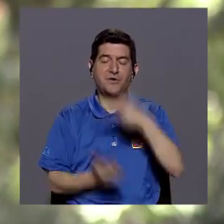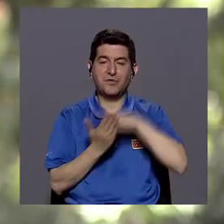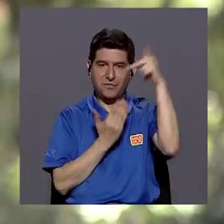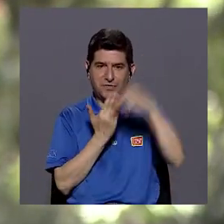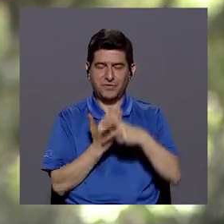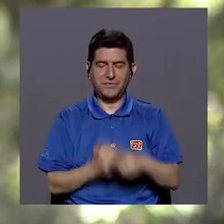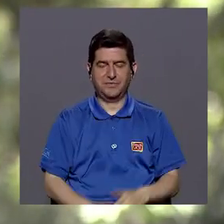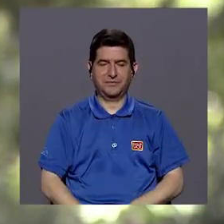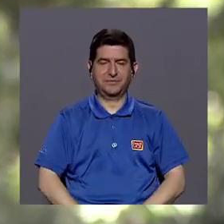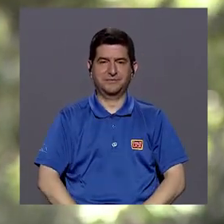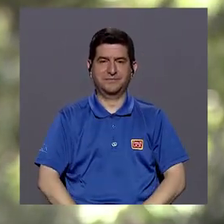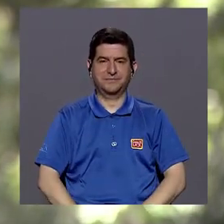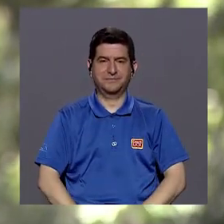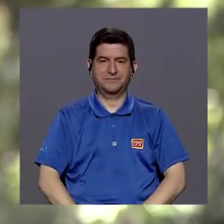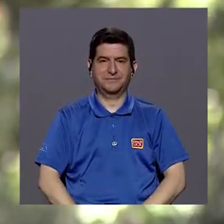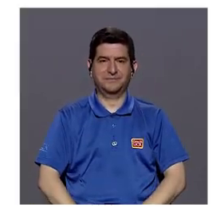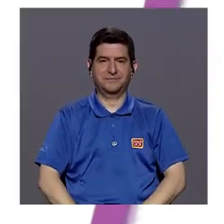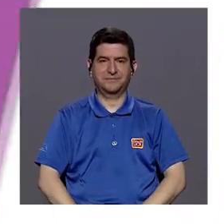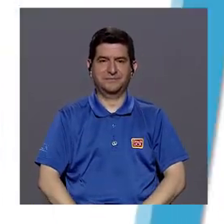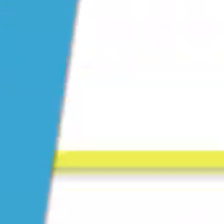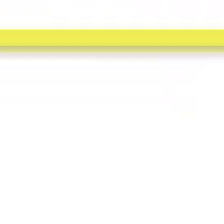próximo capítulo. Hasta pronto.